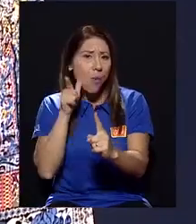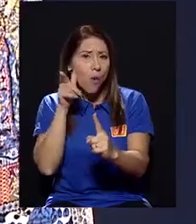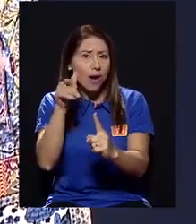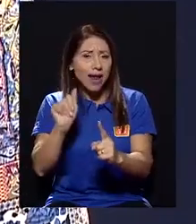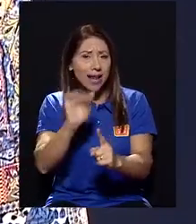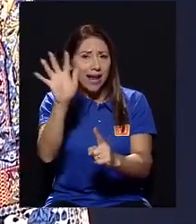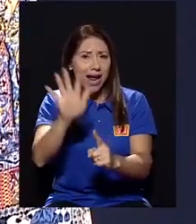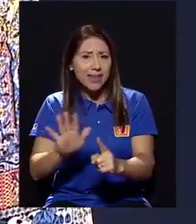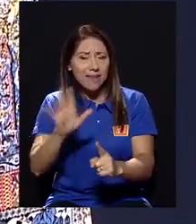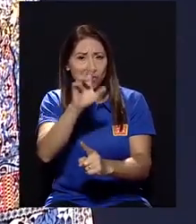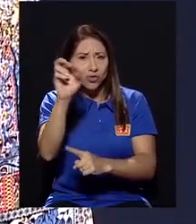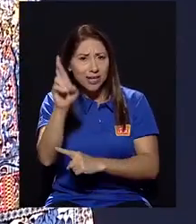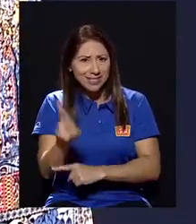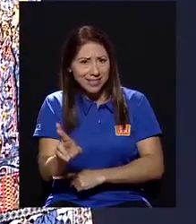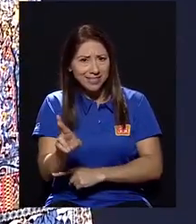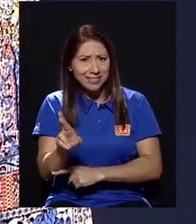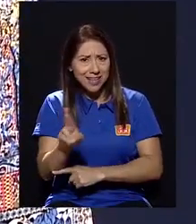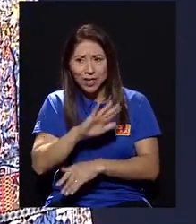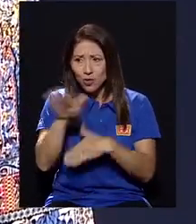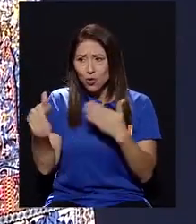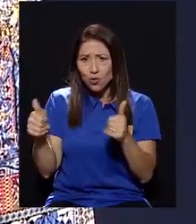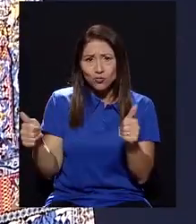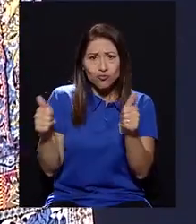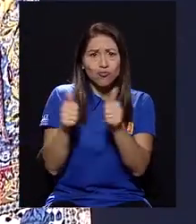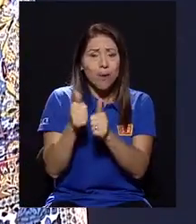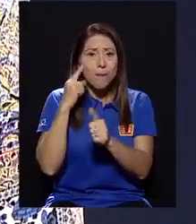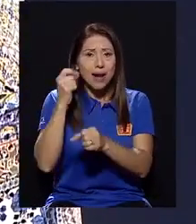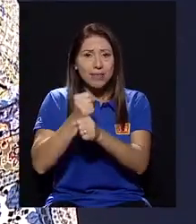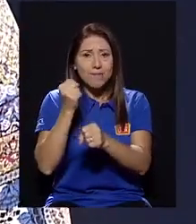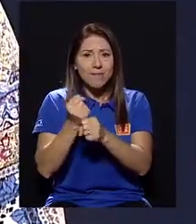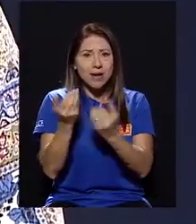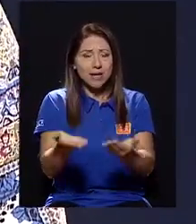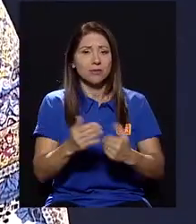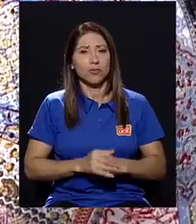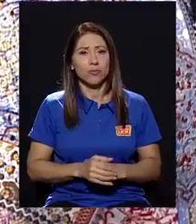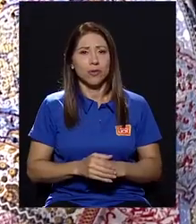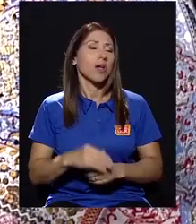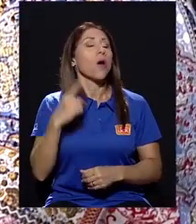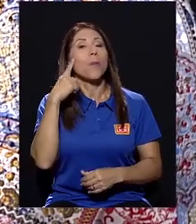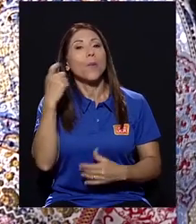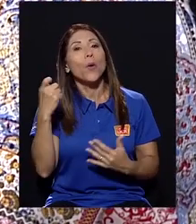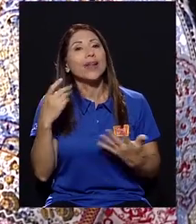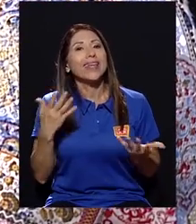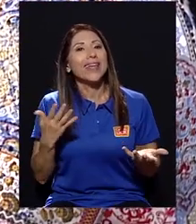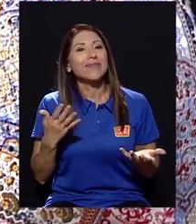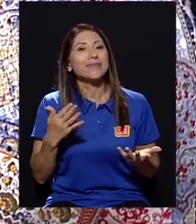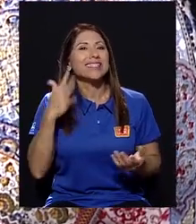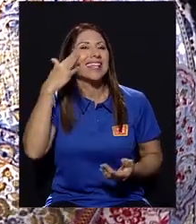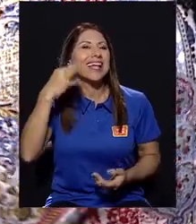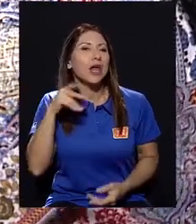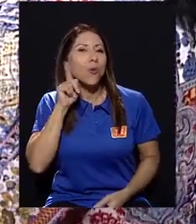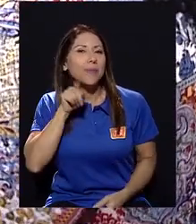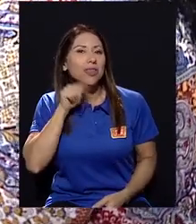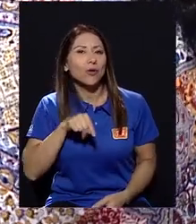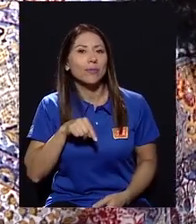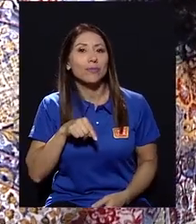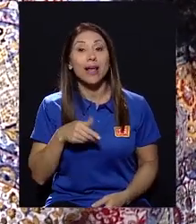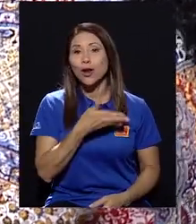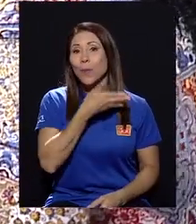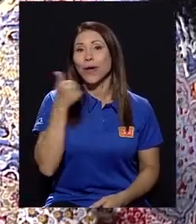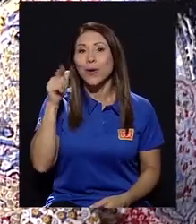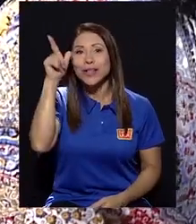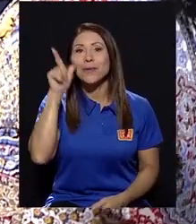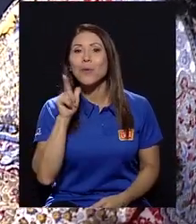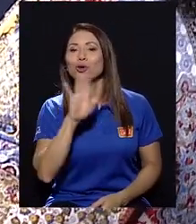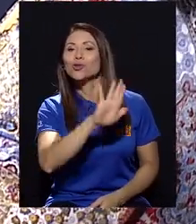Limón, en el Caribe costarricense, para desarrollar esos aspectos, porque se queda en el mito de que lo mejor de Limón es su